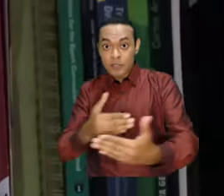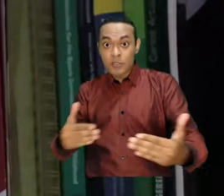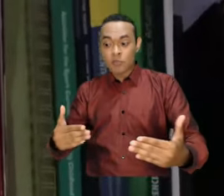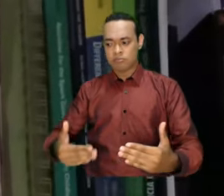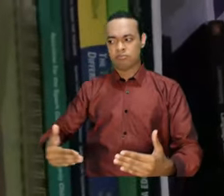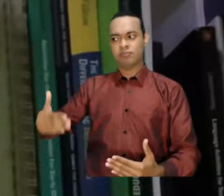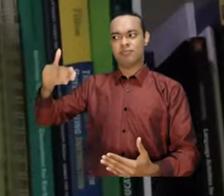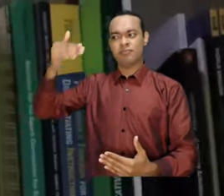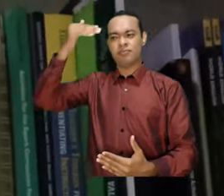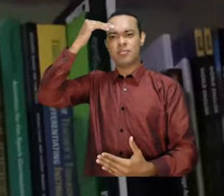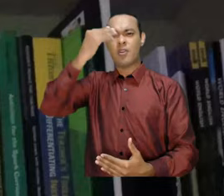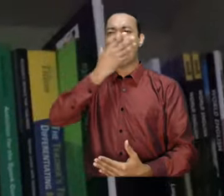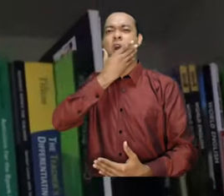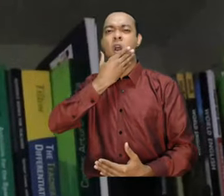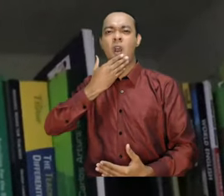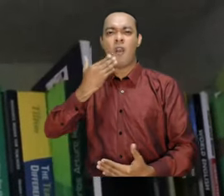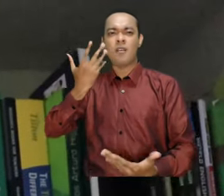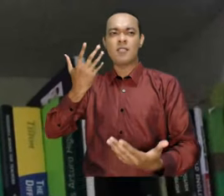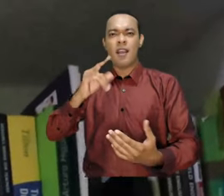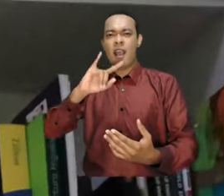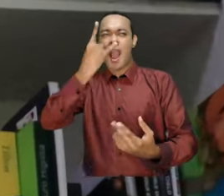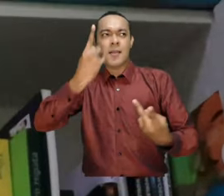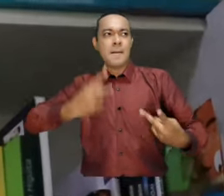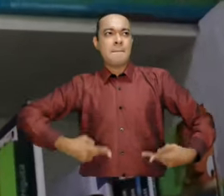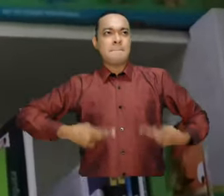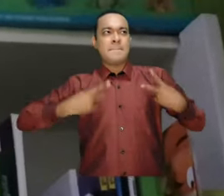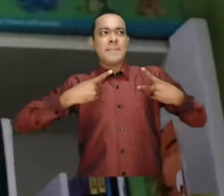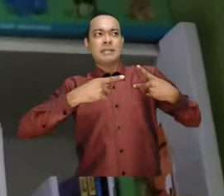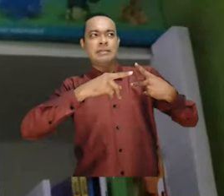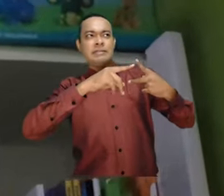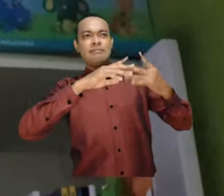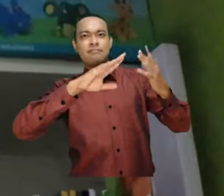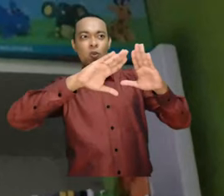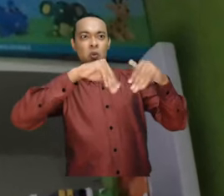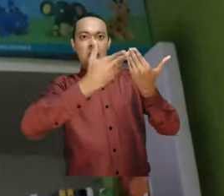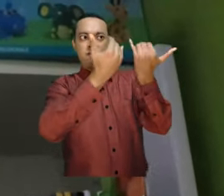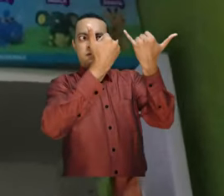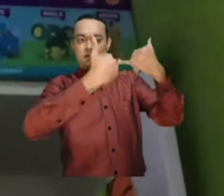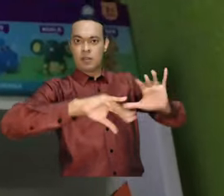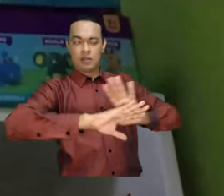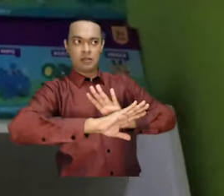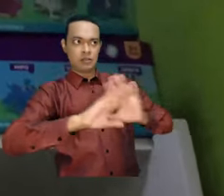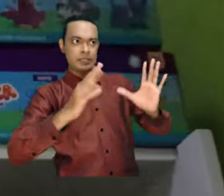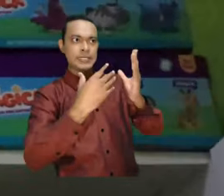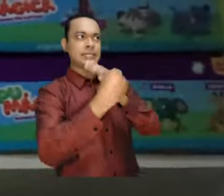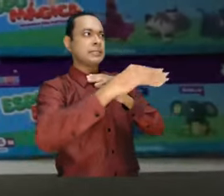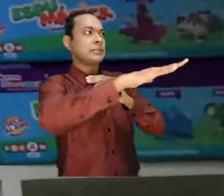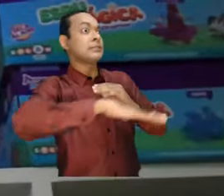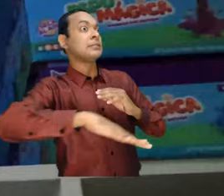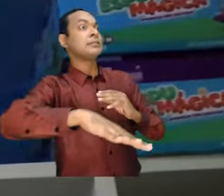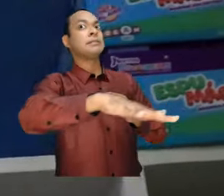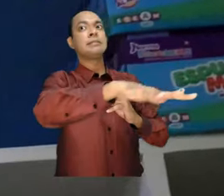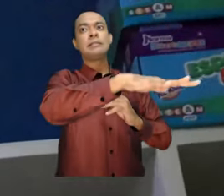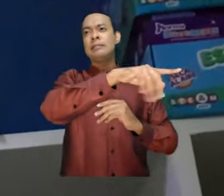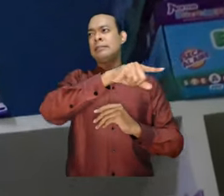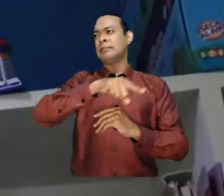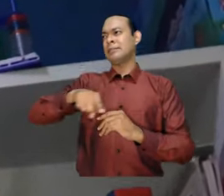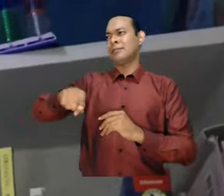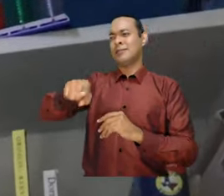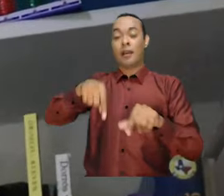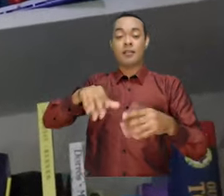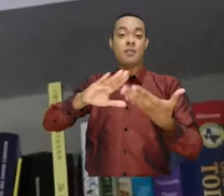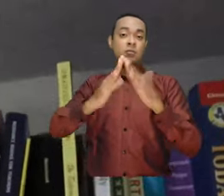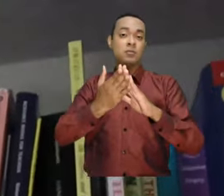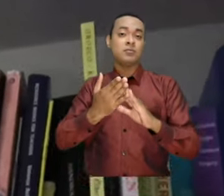a futuro cuando sean jóvenes pues si se enfrenten a la vida que hay allá afuera después del colegio hay